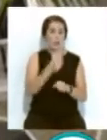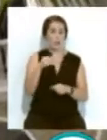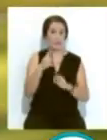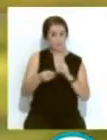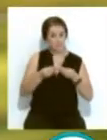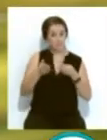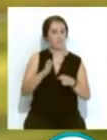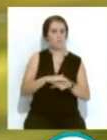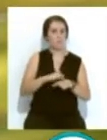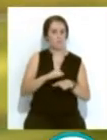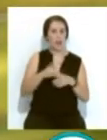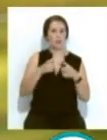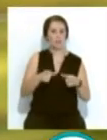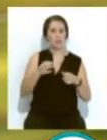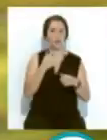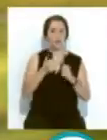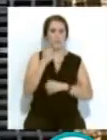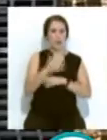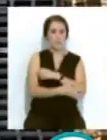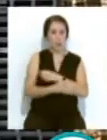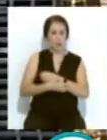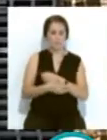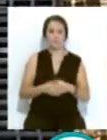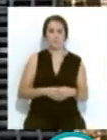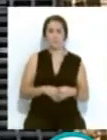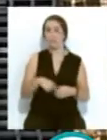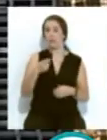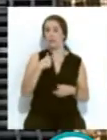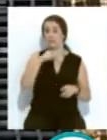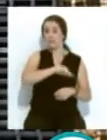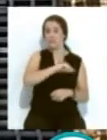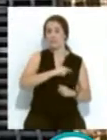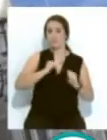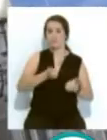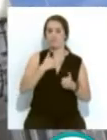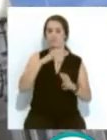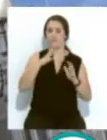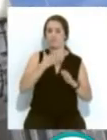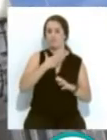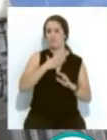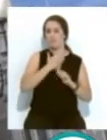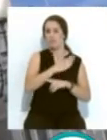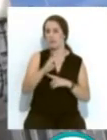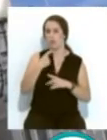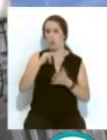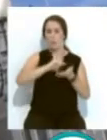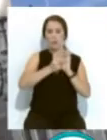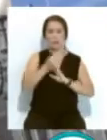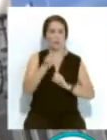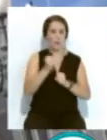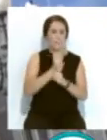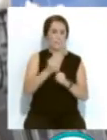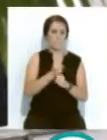destinados a los sectores más vulnerables. En este sentido, instan al Ayuntamiento a presentar un proyecto de